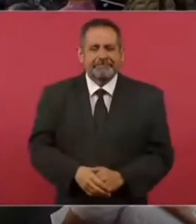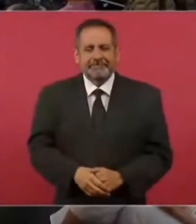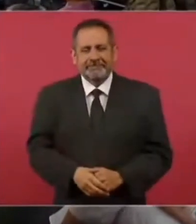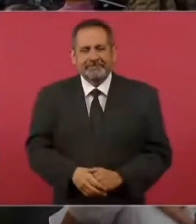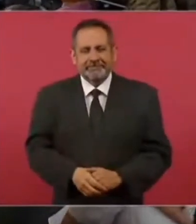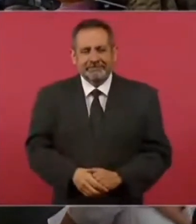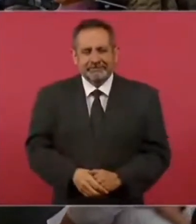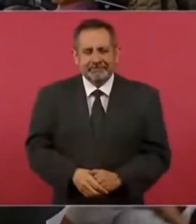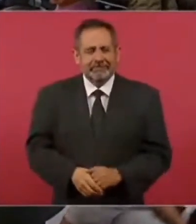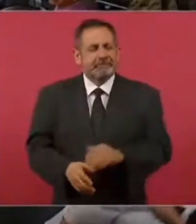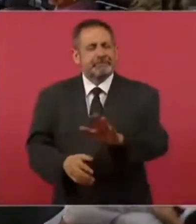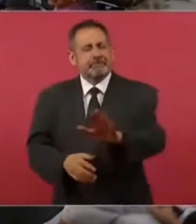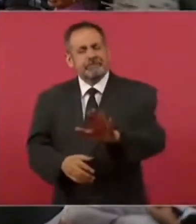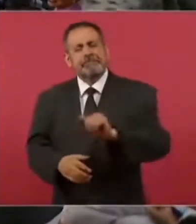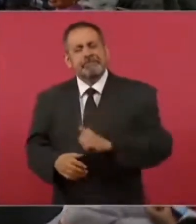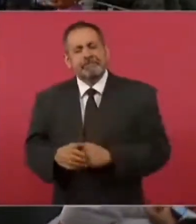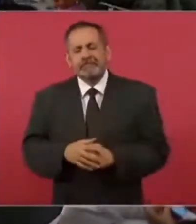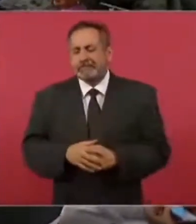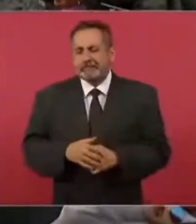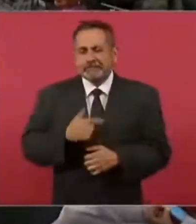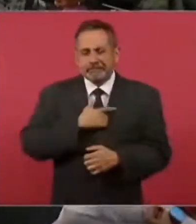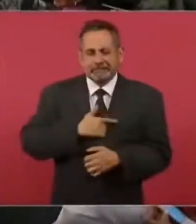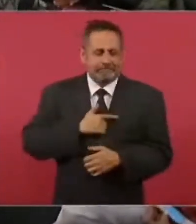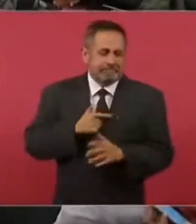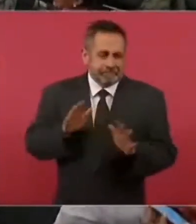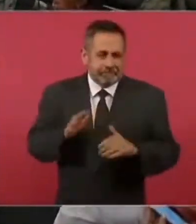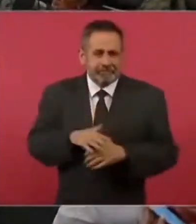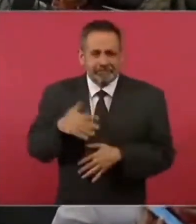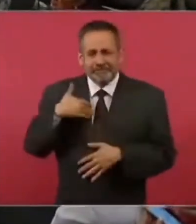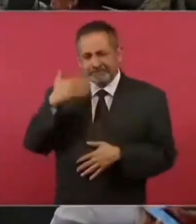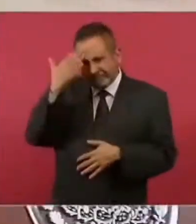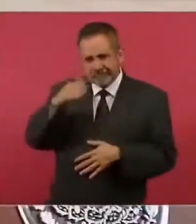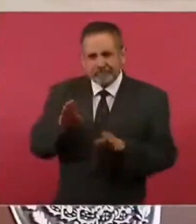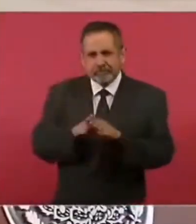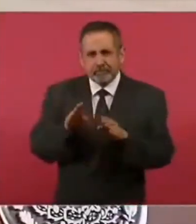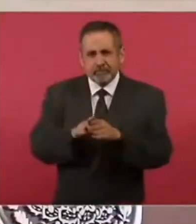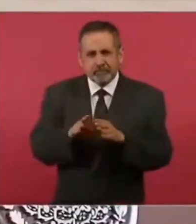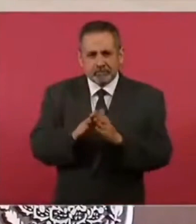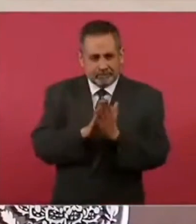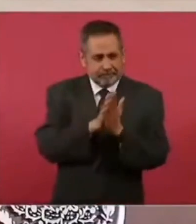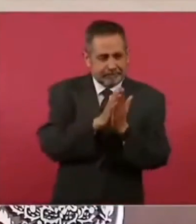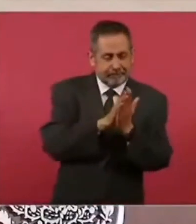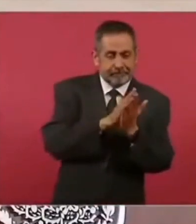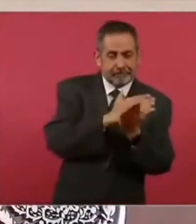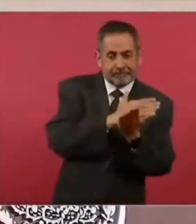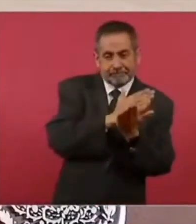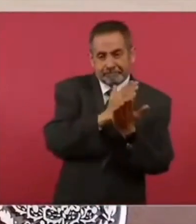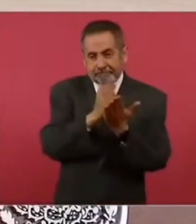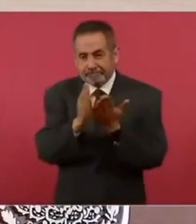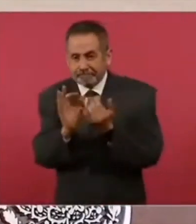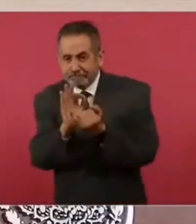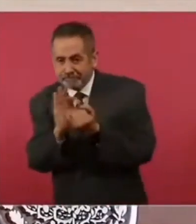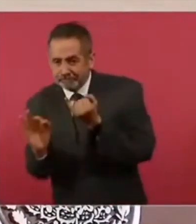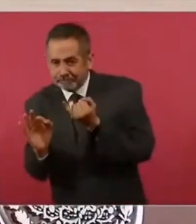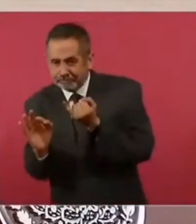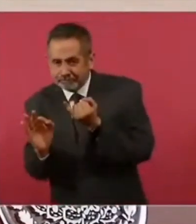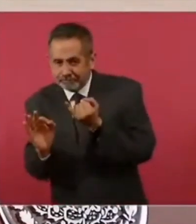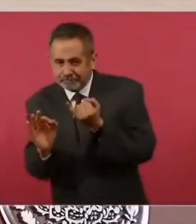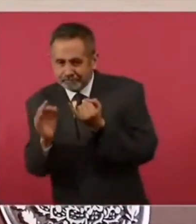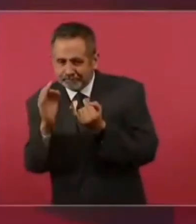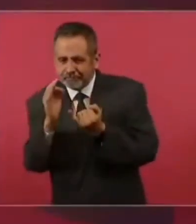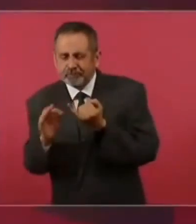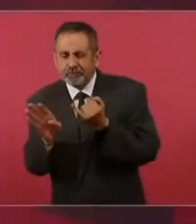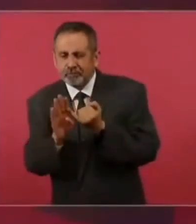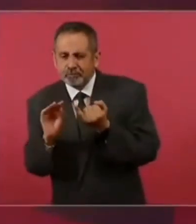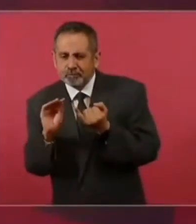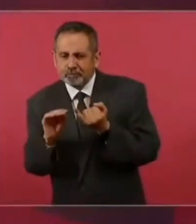A mí me gustaría, a mí me gustaría, ¿saben cómo terminar el libro? ¿Saben cómo terminarlo?